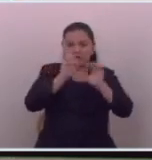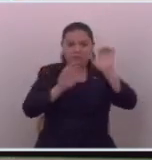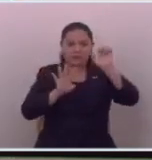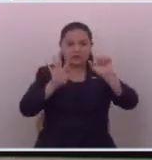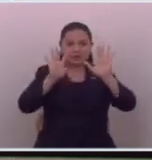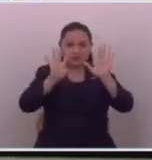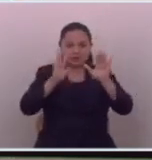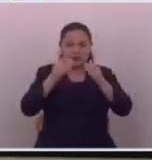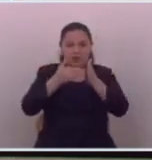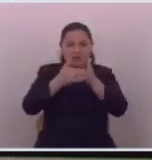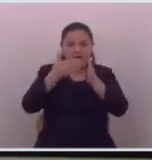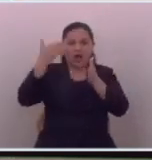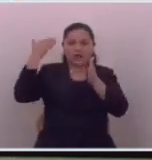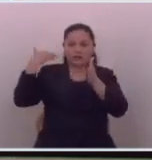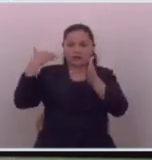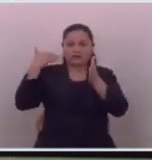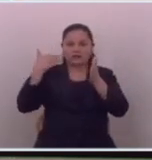atrás